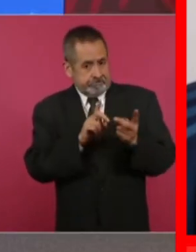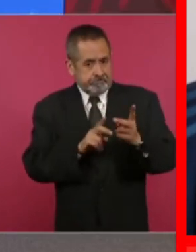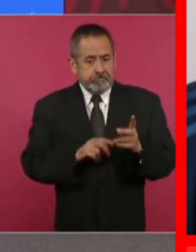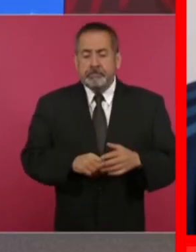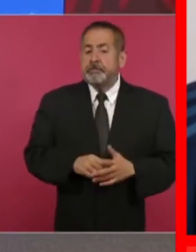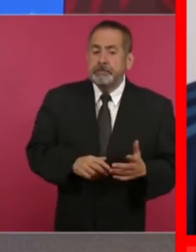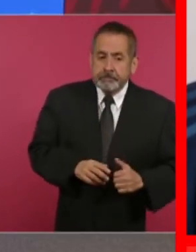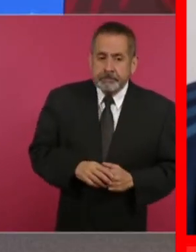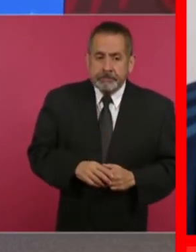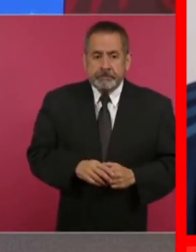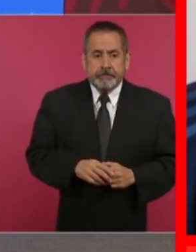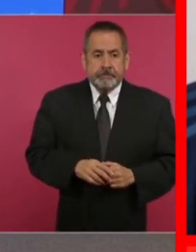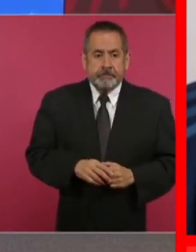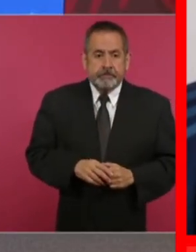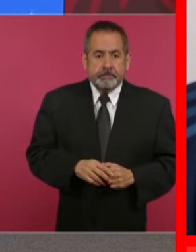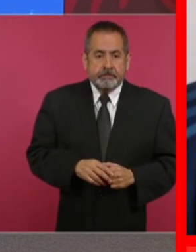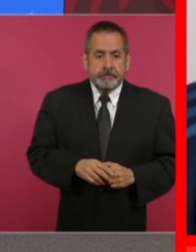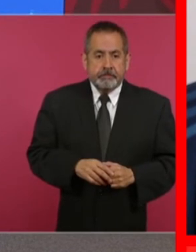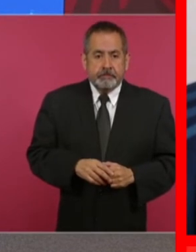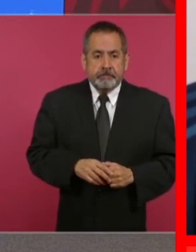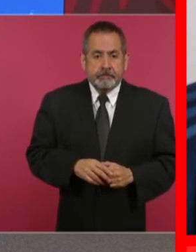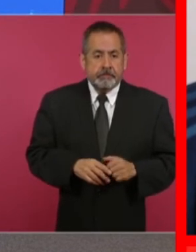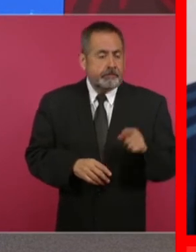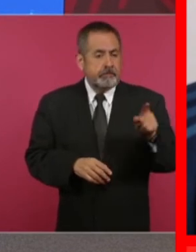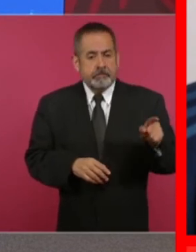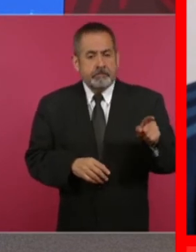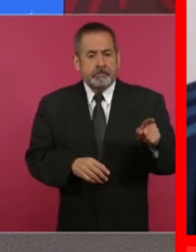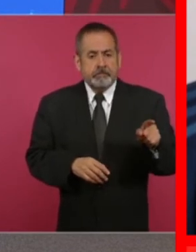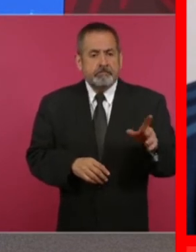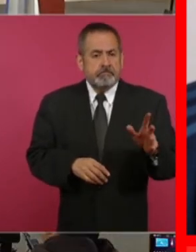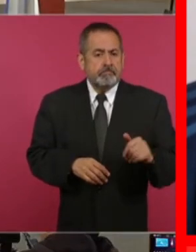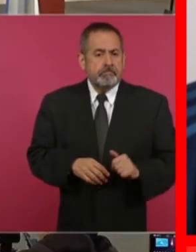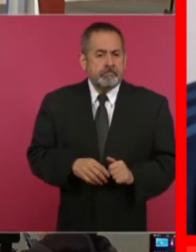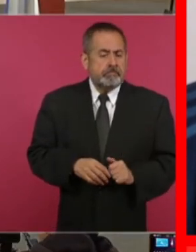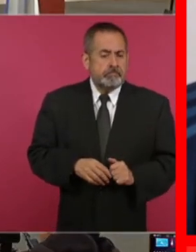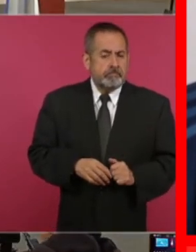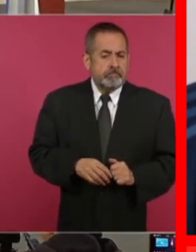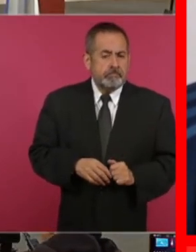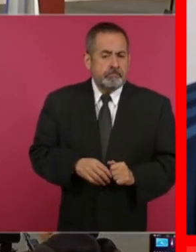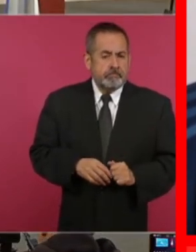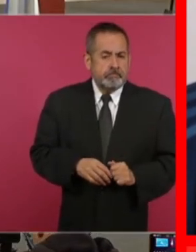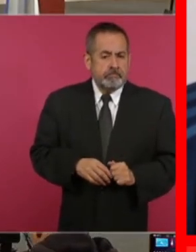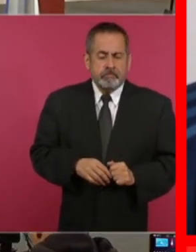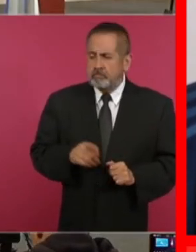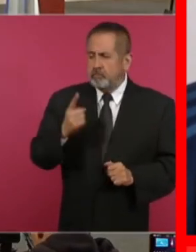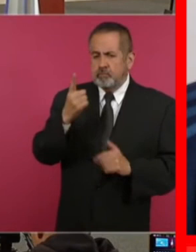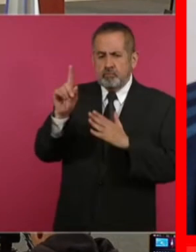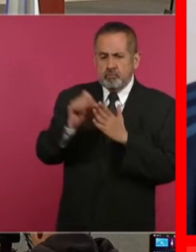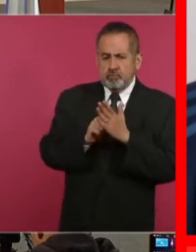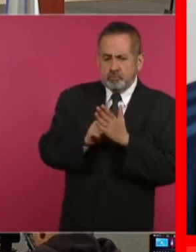resulta que se paran como un mes.